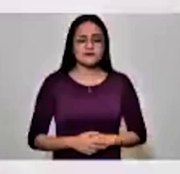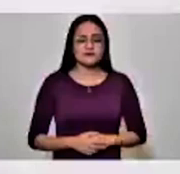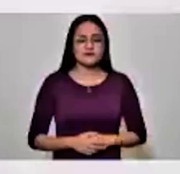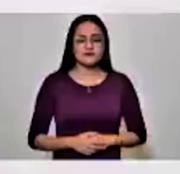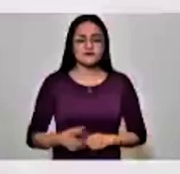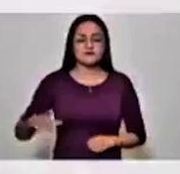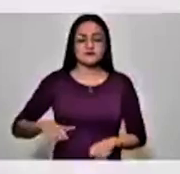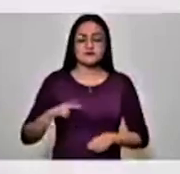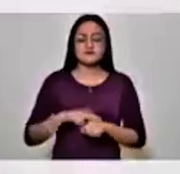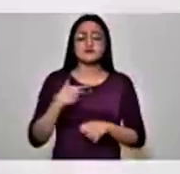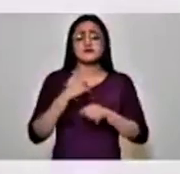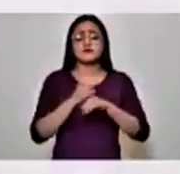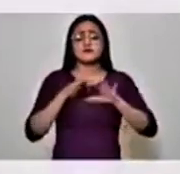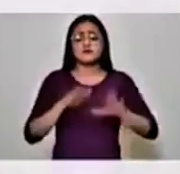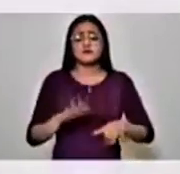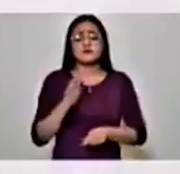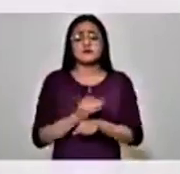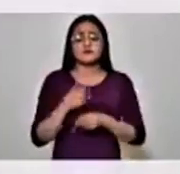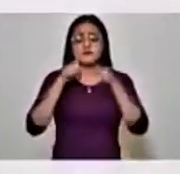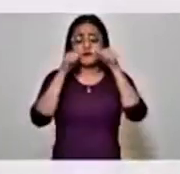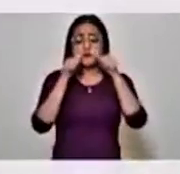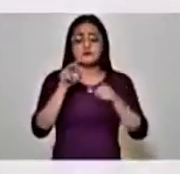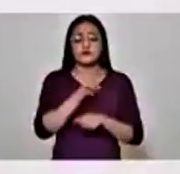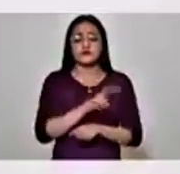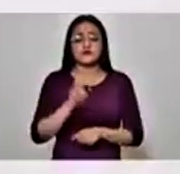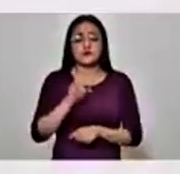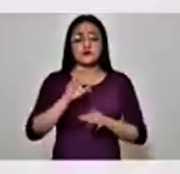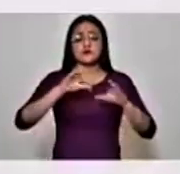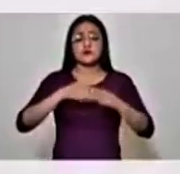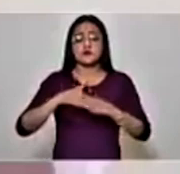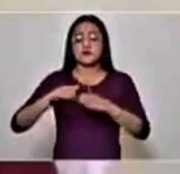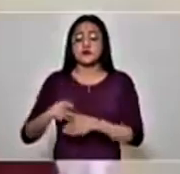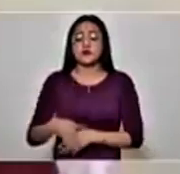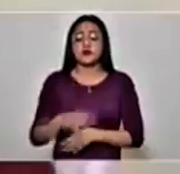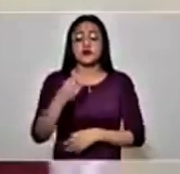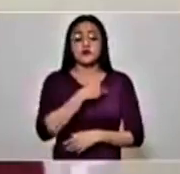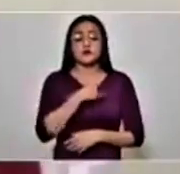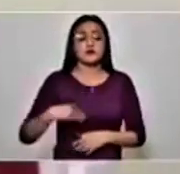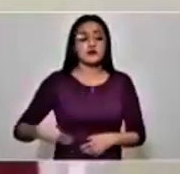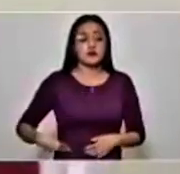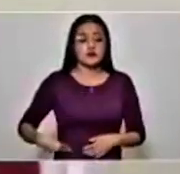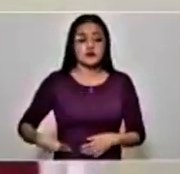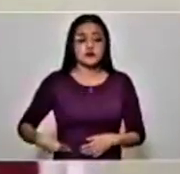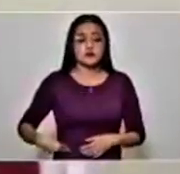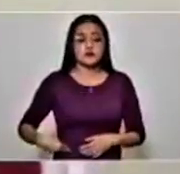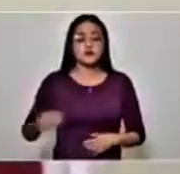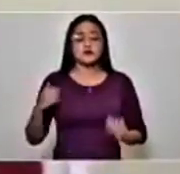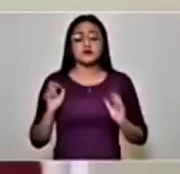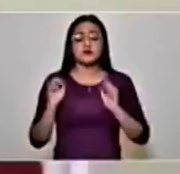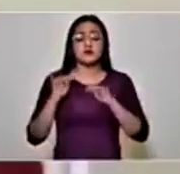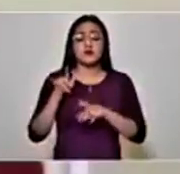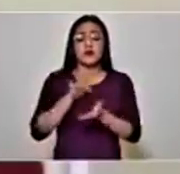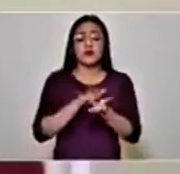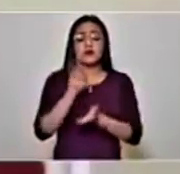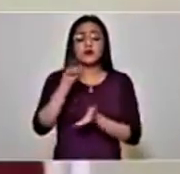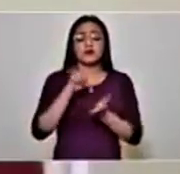Para informarle que hemos atendido doscientas dos localidades, catorce municipios, hemos llevado los apoyos